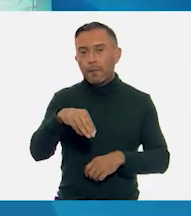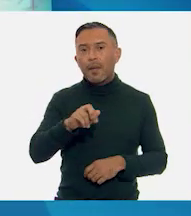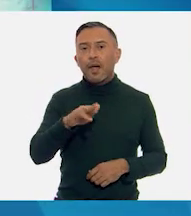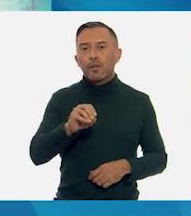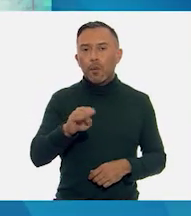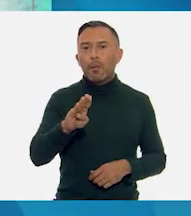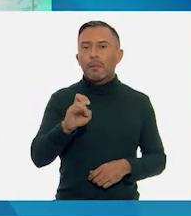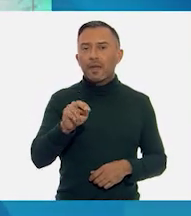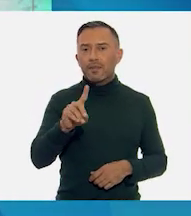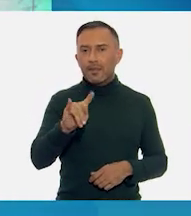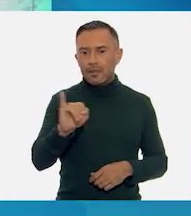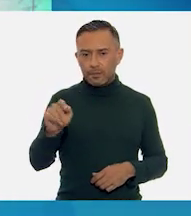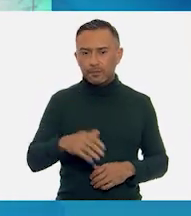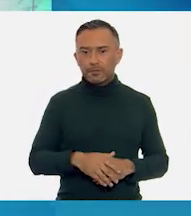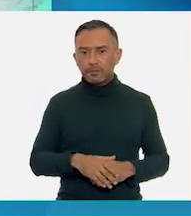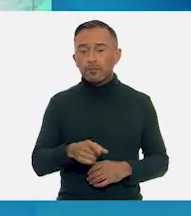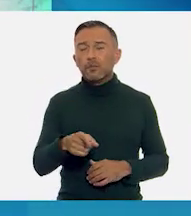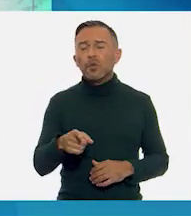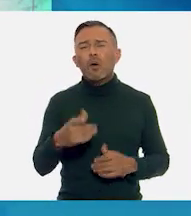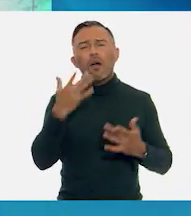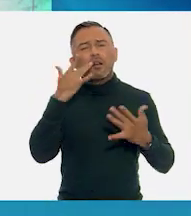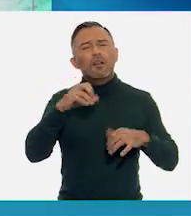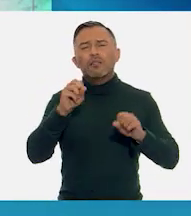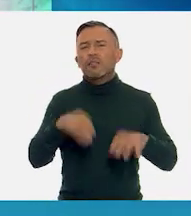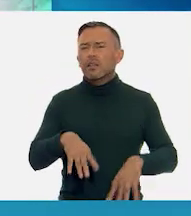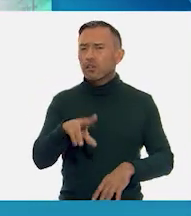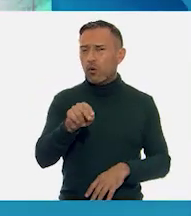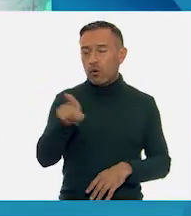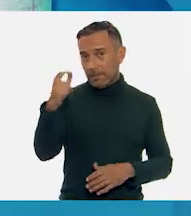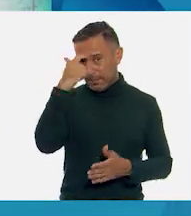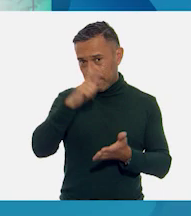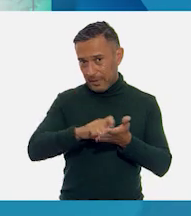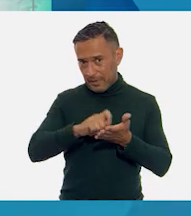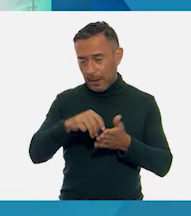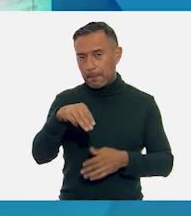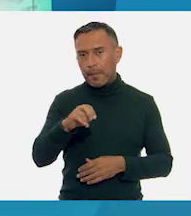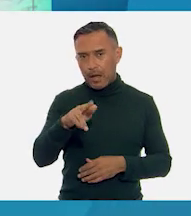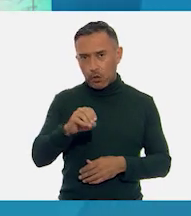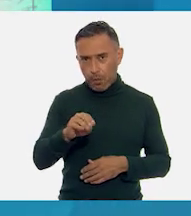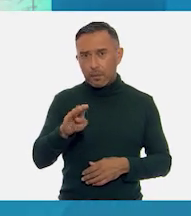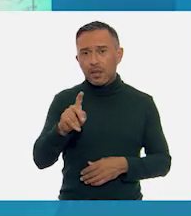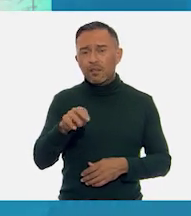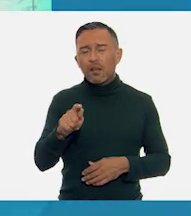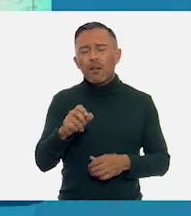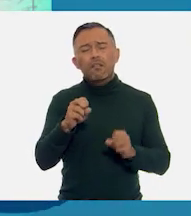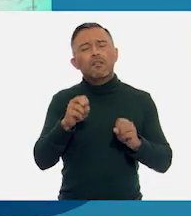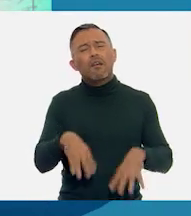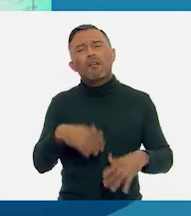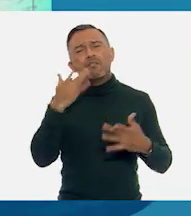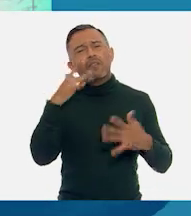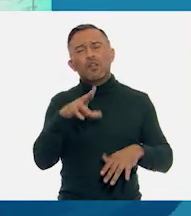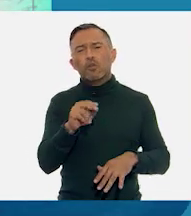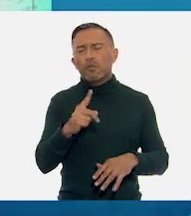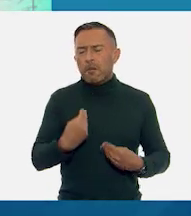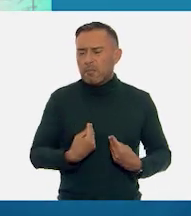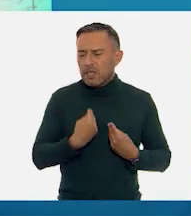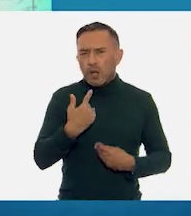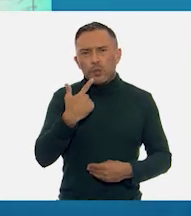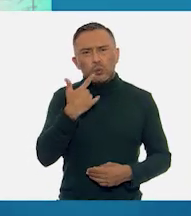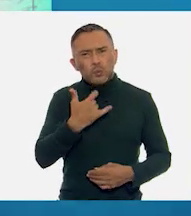No te rindas, que la vida es eso, continuar el viaje,